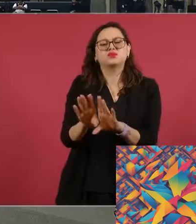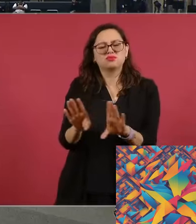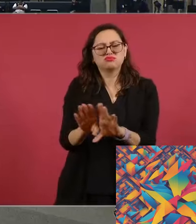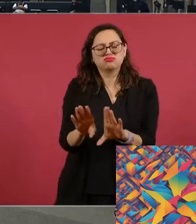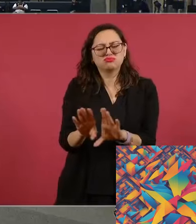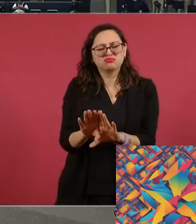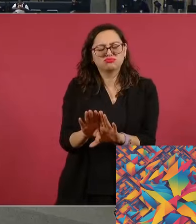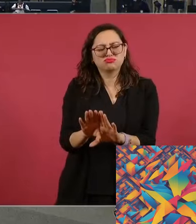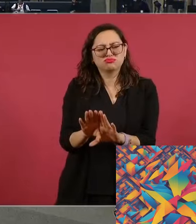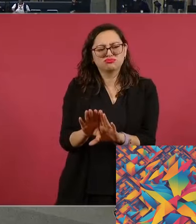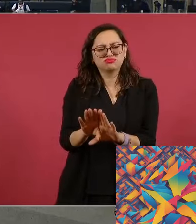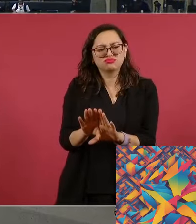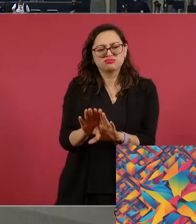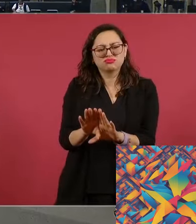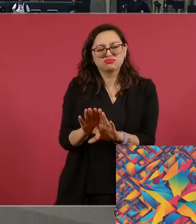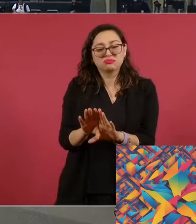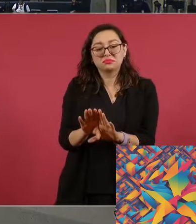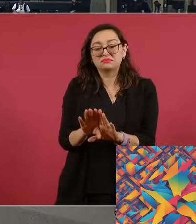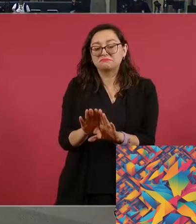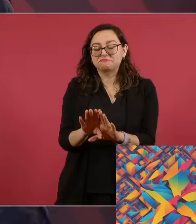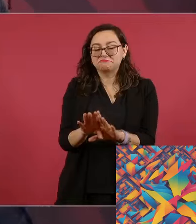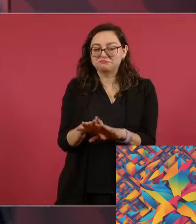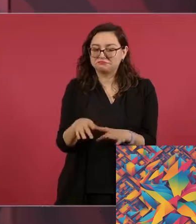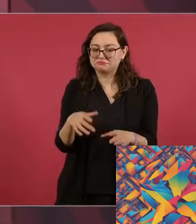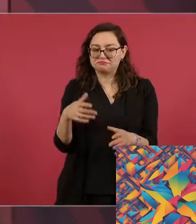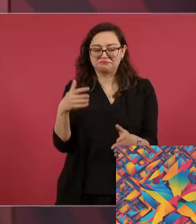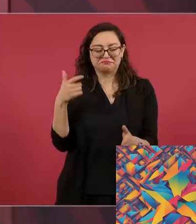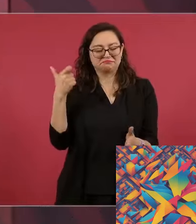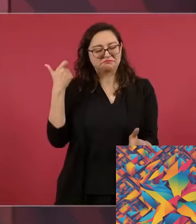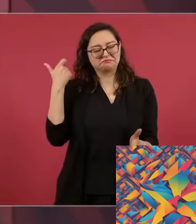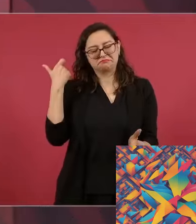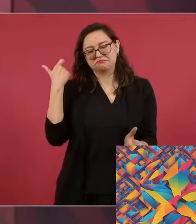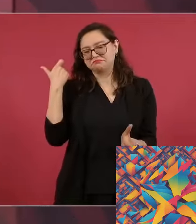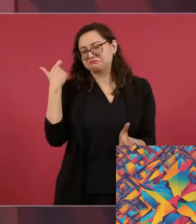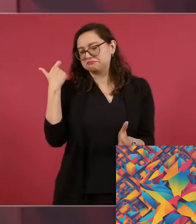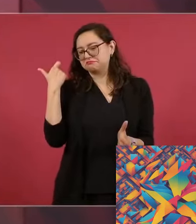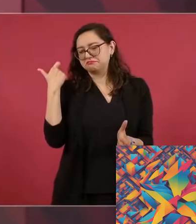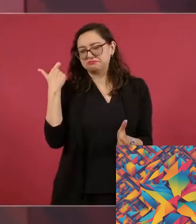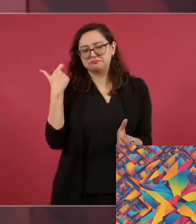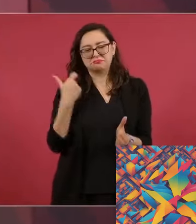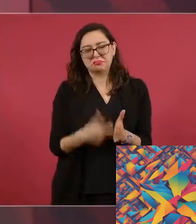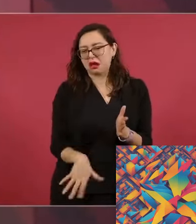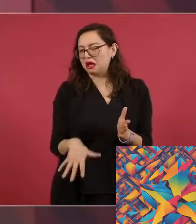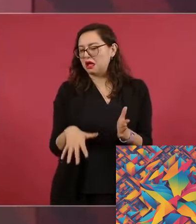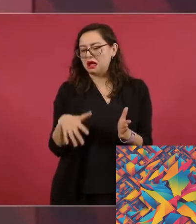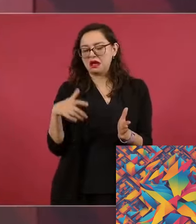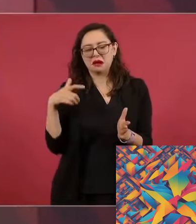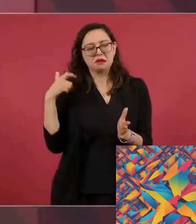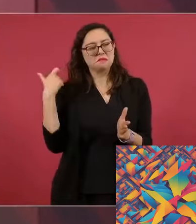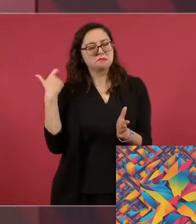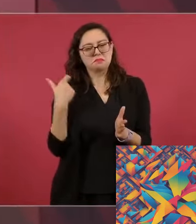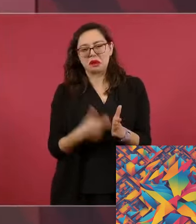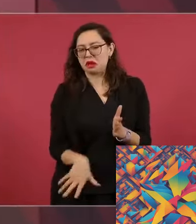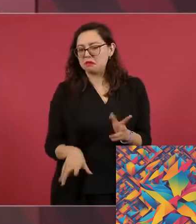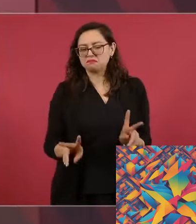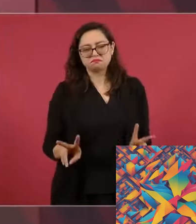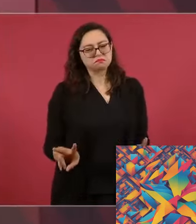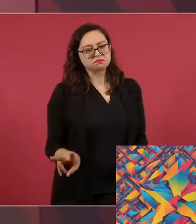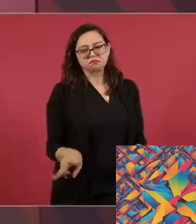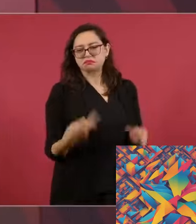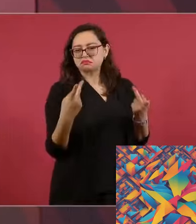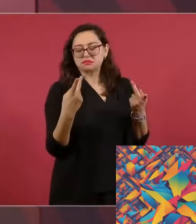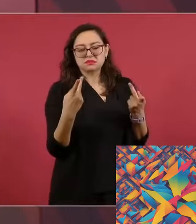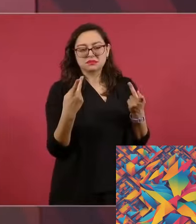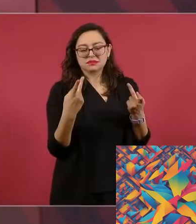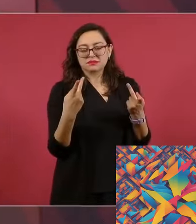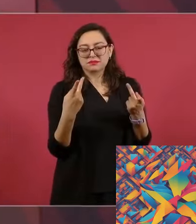popular refleja un sentimiento de optimismo y confianza en la dirección en la que se está moviendo el país bajo la actual administración. A pesar